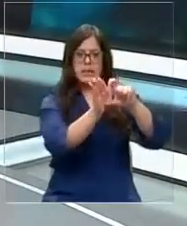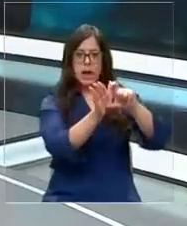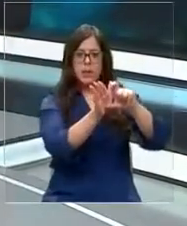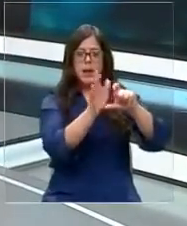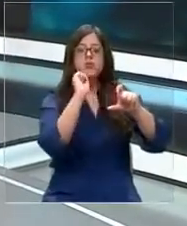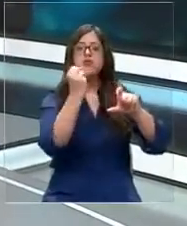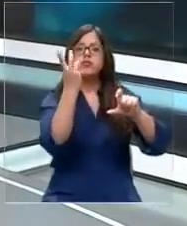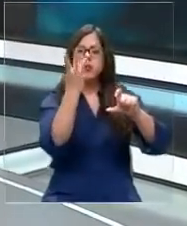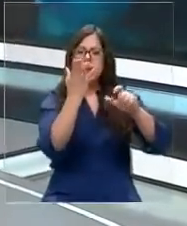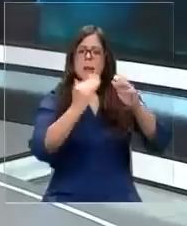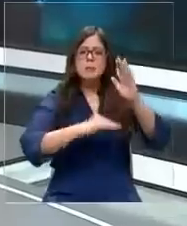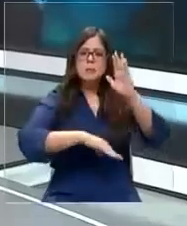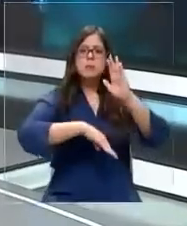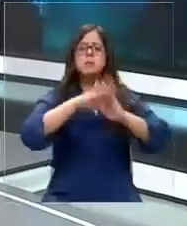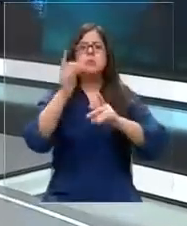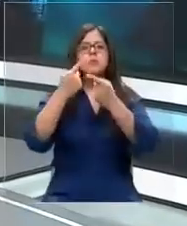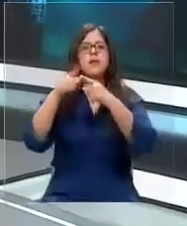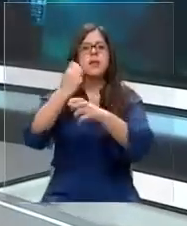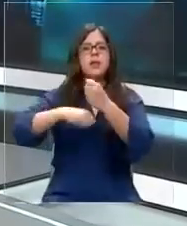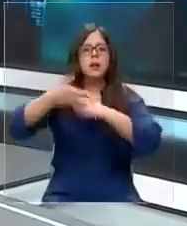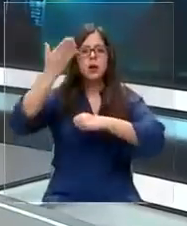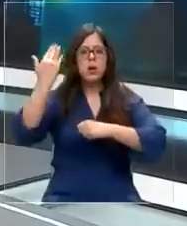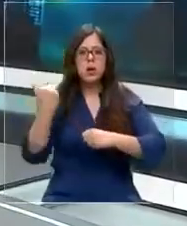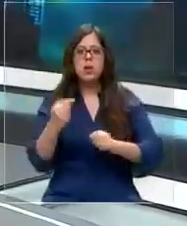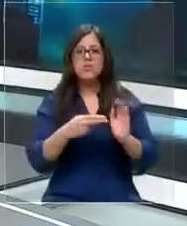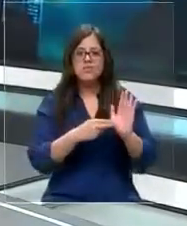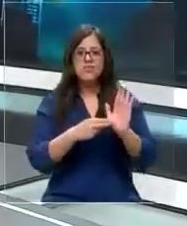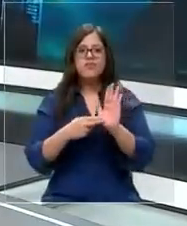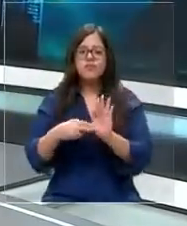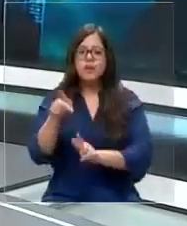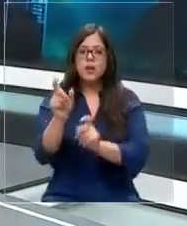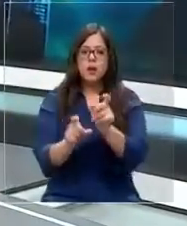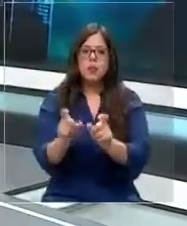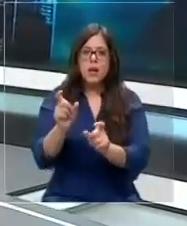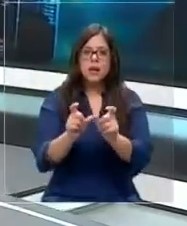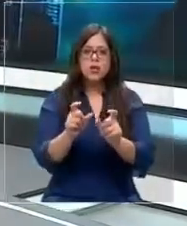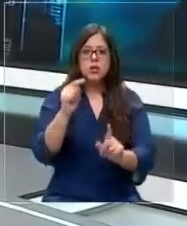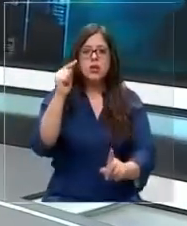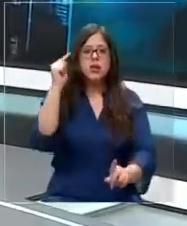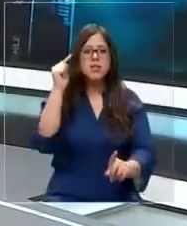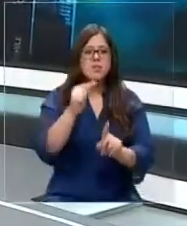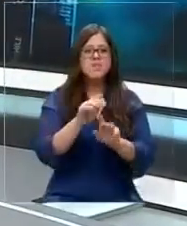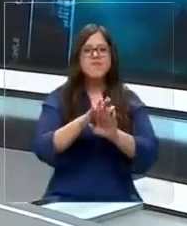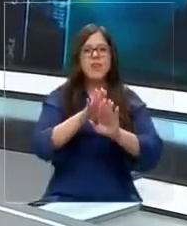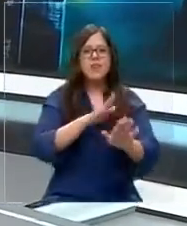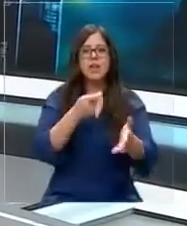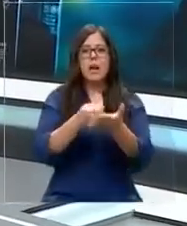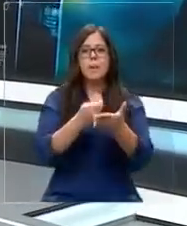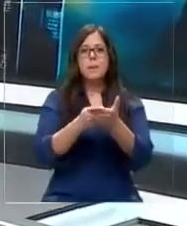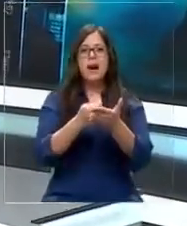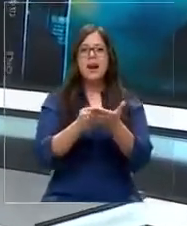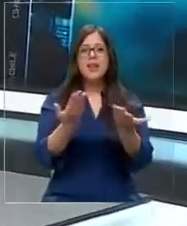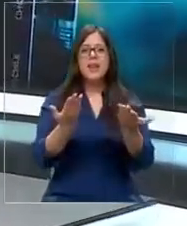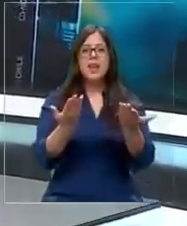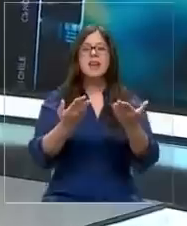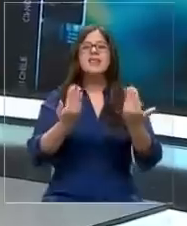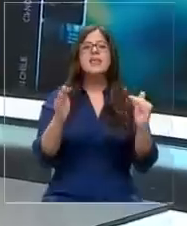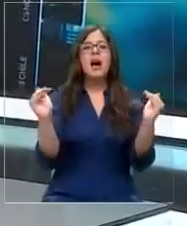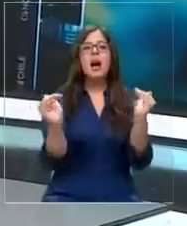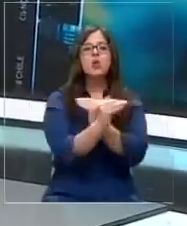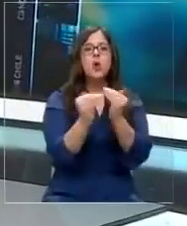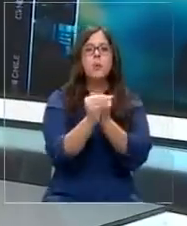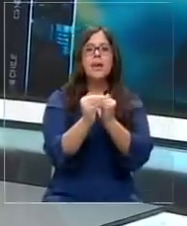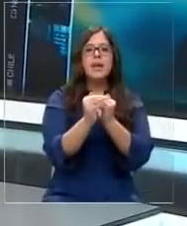récord respecto a otros años y que da cuenta de personas que buscan evitar pagar las autopistas concesionadas, pero además